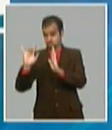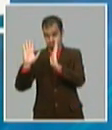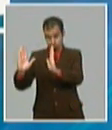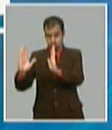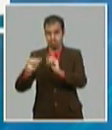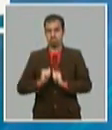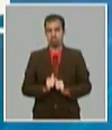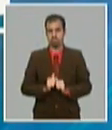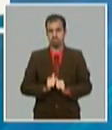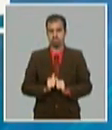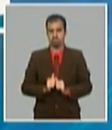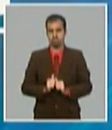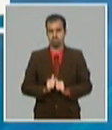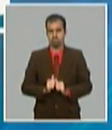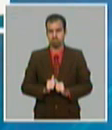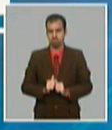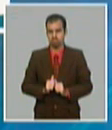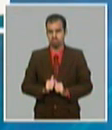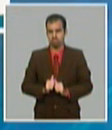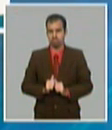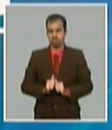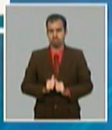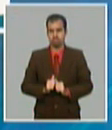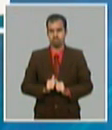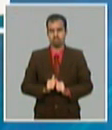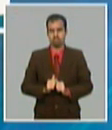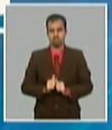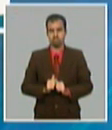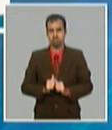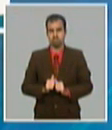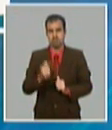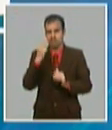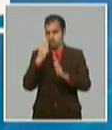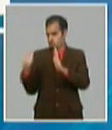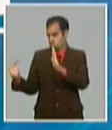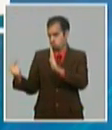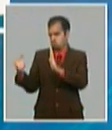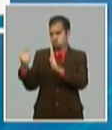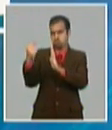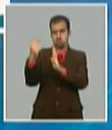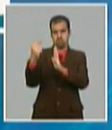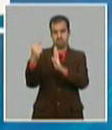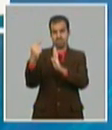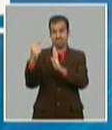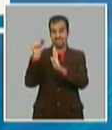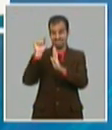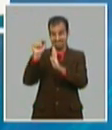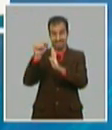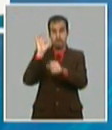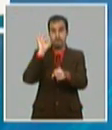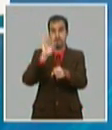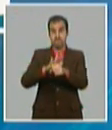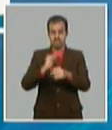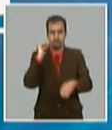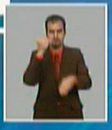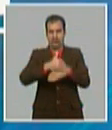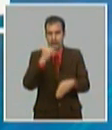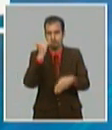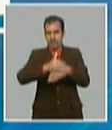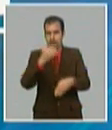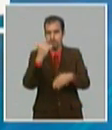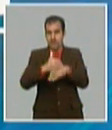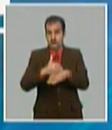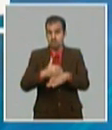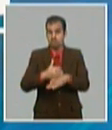empezó empezaron o se acrecentaron las medidas del bloqueo suspensión de los